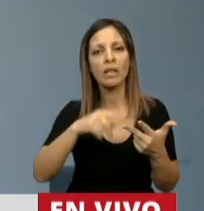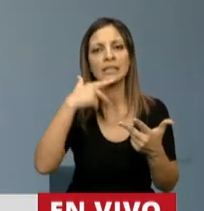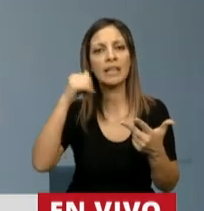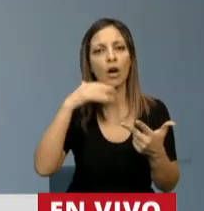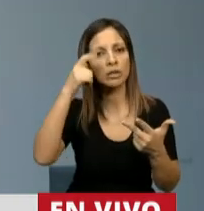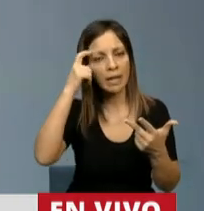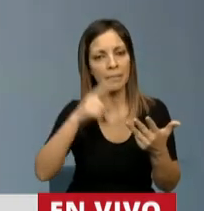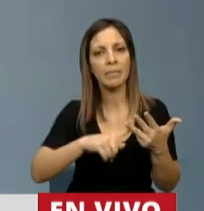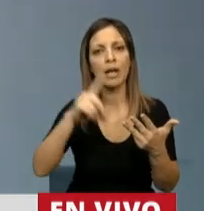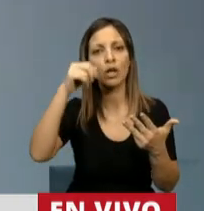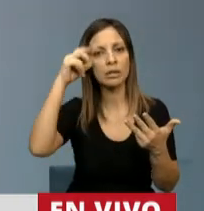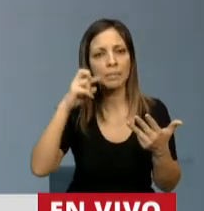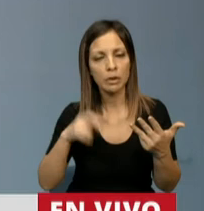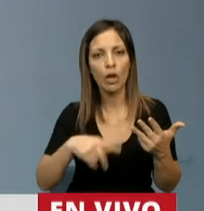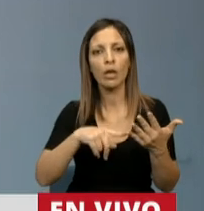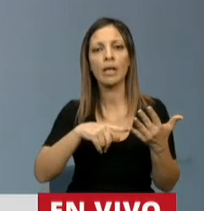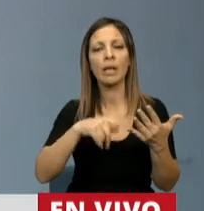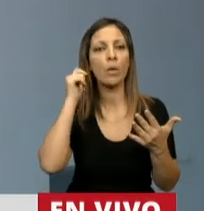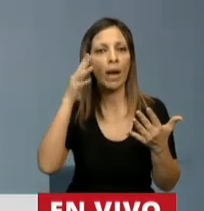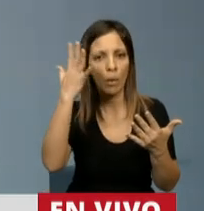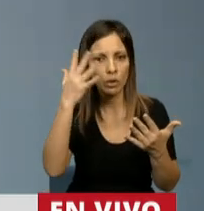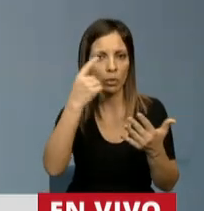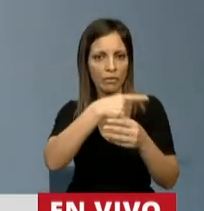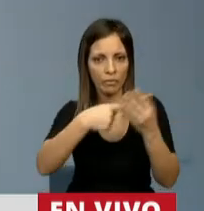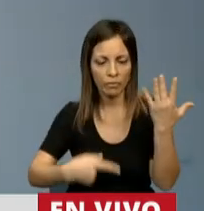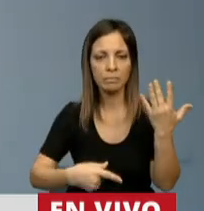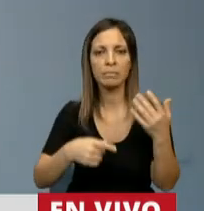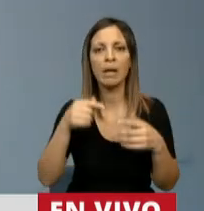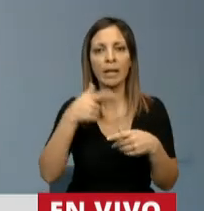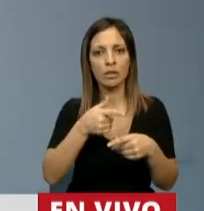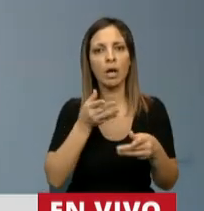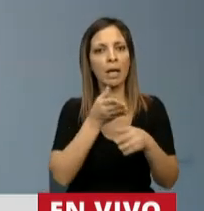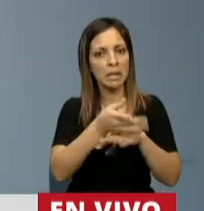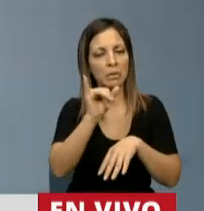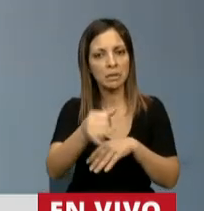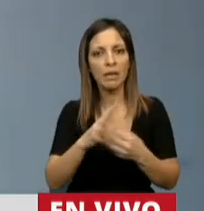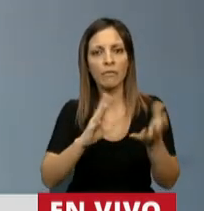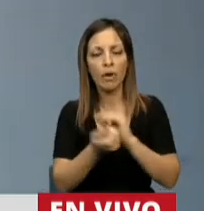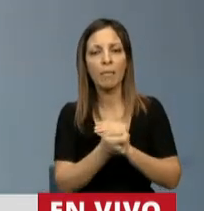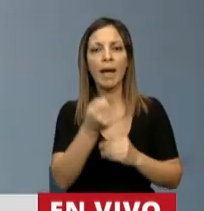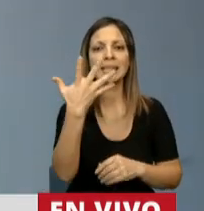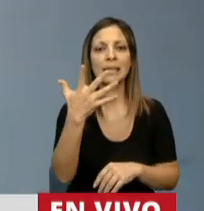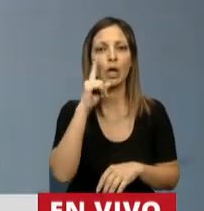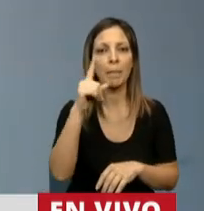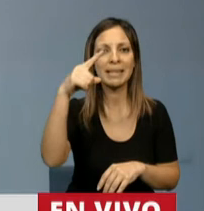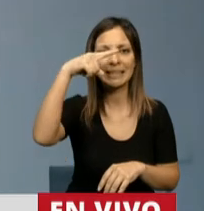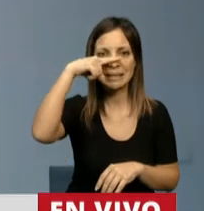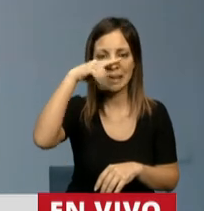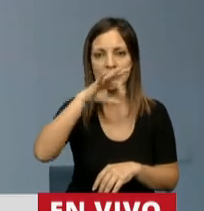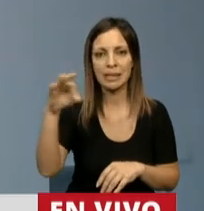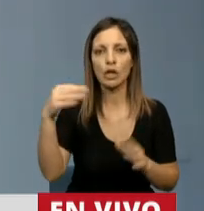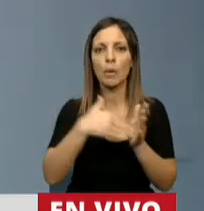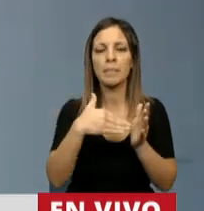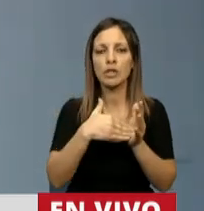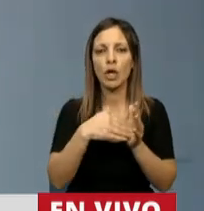Concepción del Uruguay y Guayachú que serían al tipo de cambio actual 5.700 millones de pesos